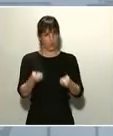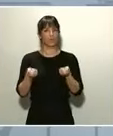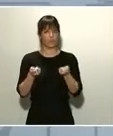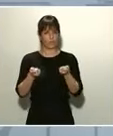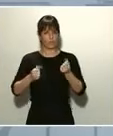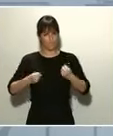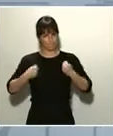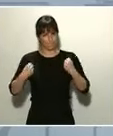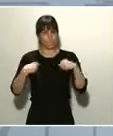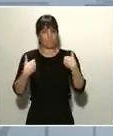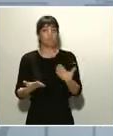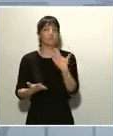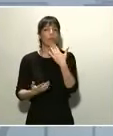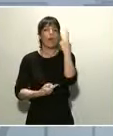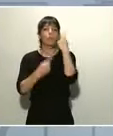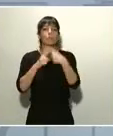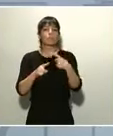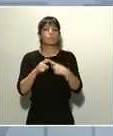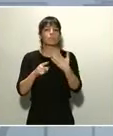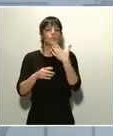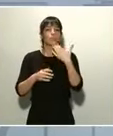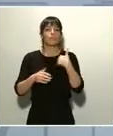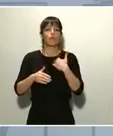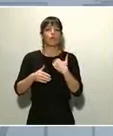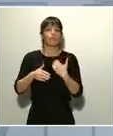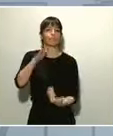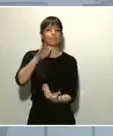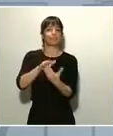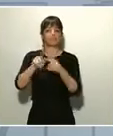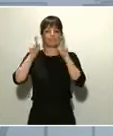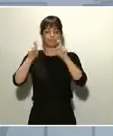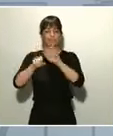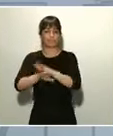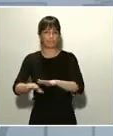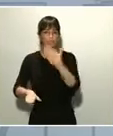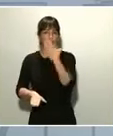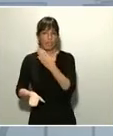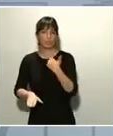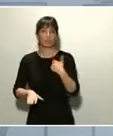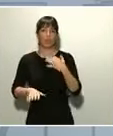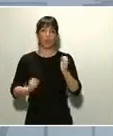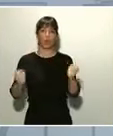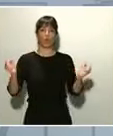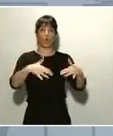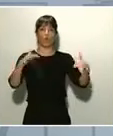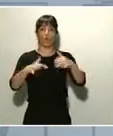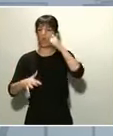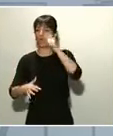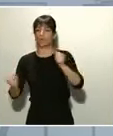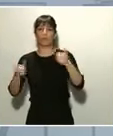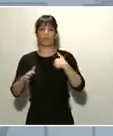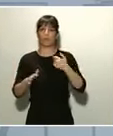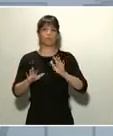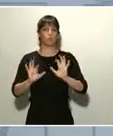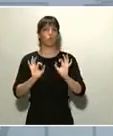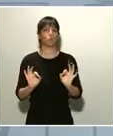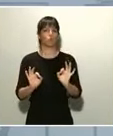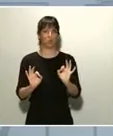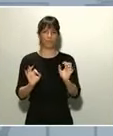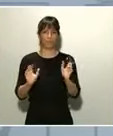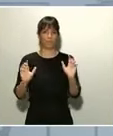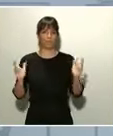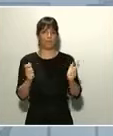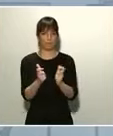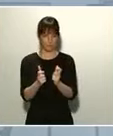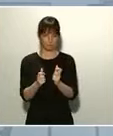actividades sociales como la enseñanza de nuestros hijos e hijas y la limitación de concentraciones humanas. Como saben, hace siete días